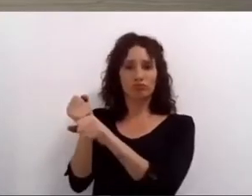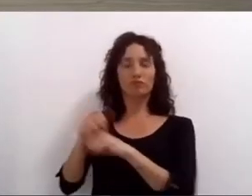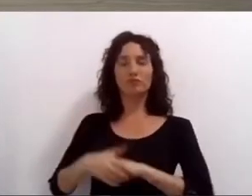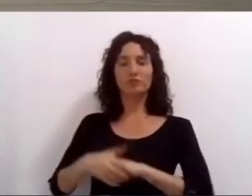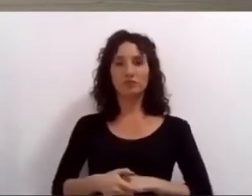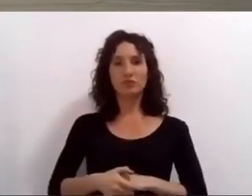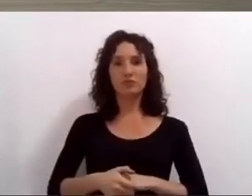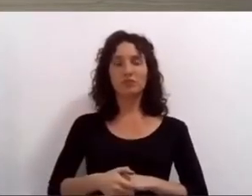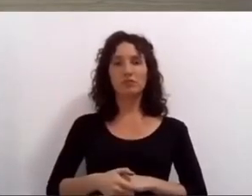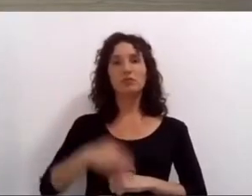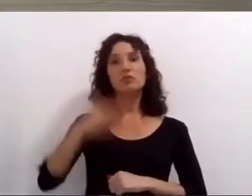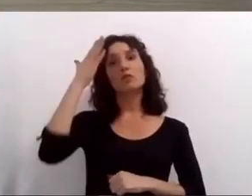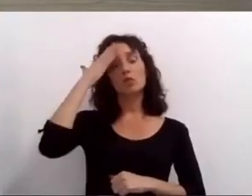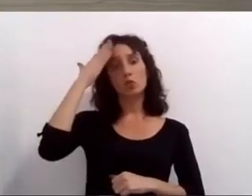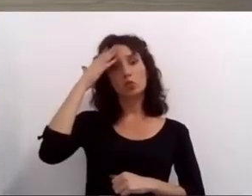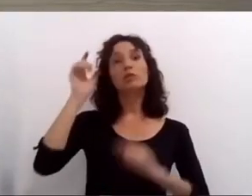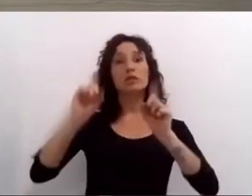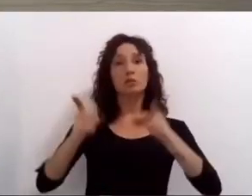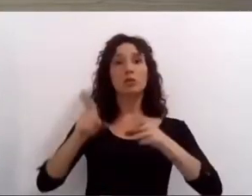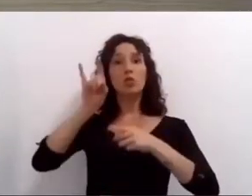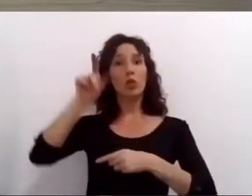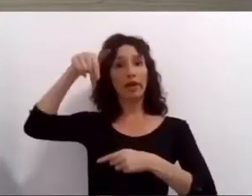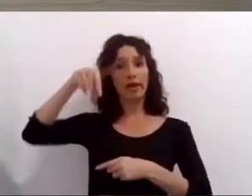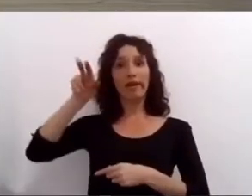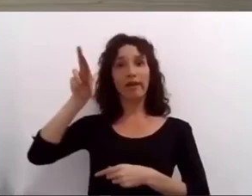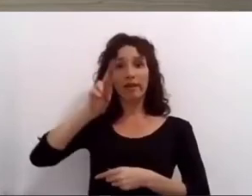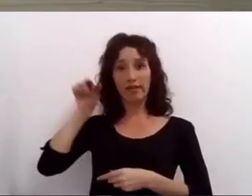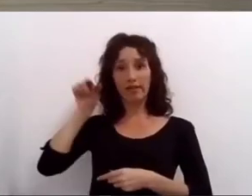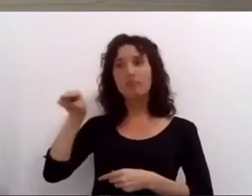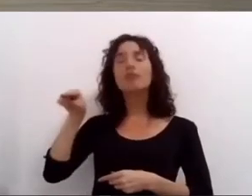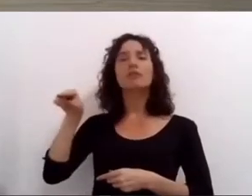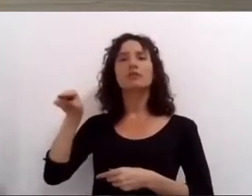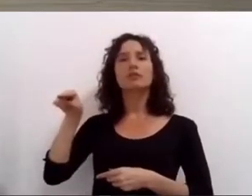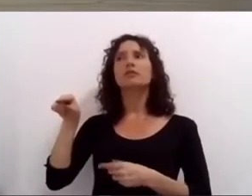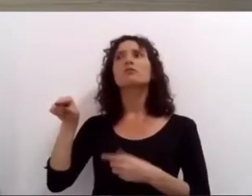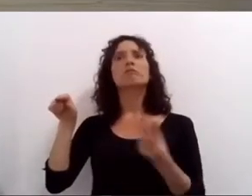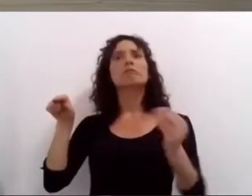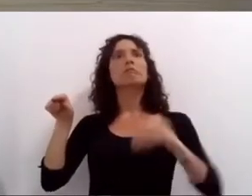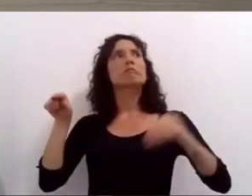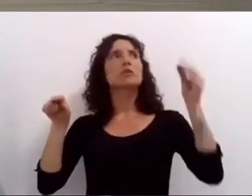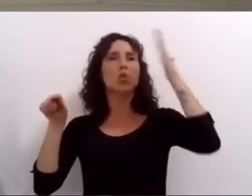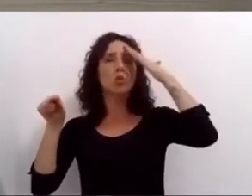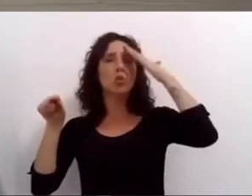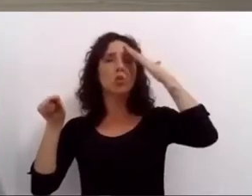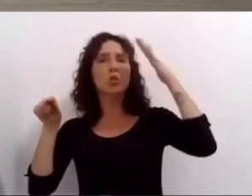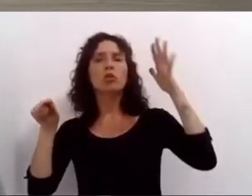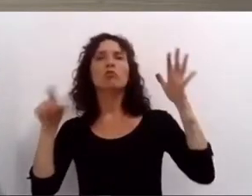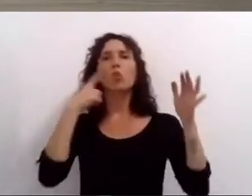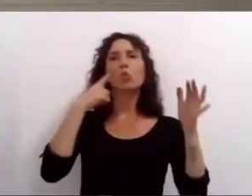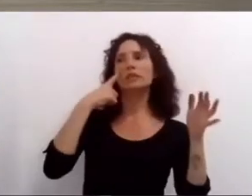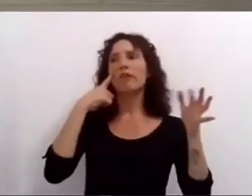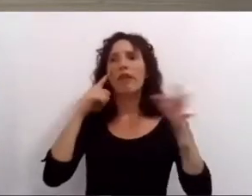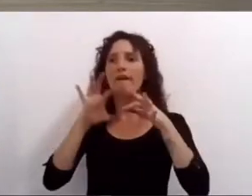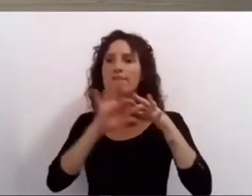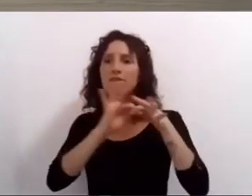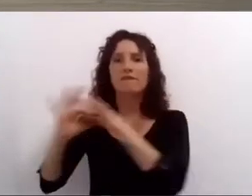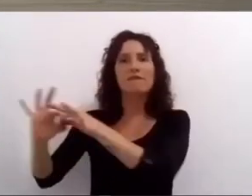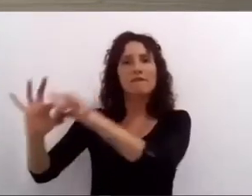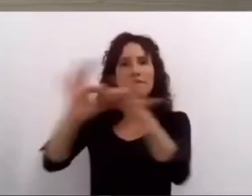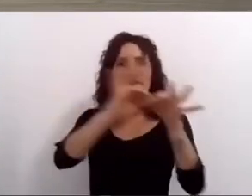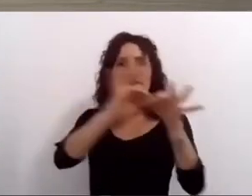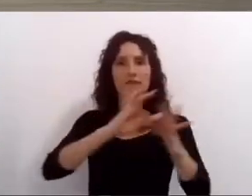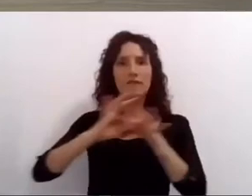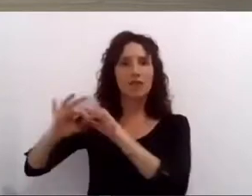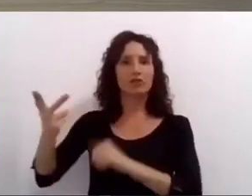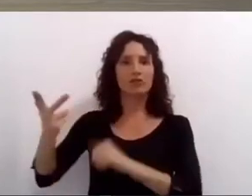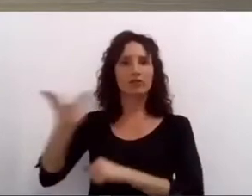académicos gestionados por nuestra universidad diseñando políticas culturales en conjunto con el municipio es tiempo